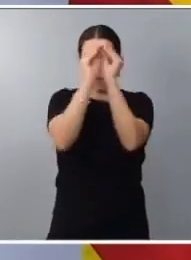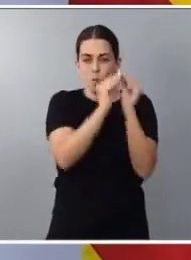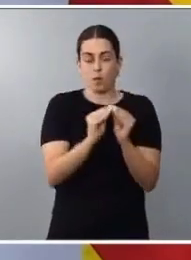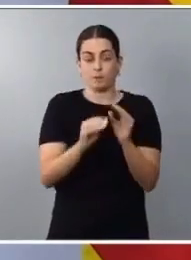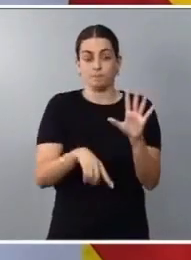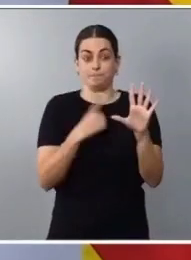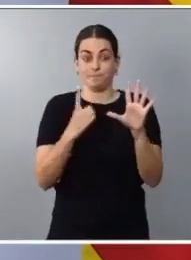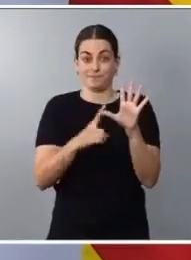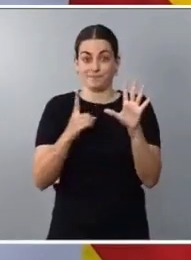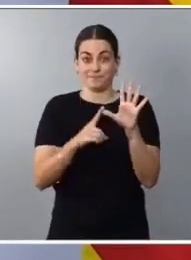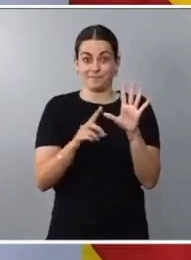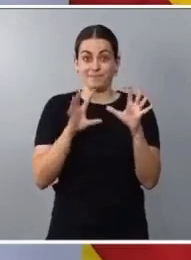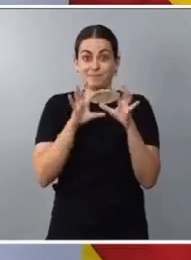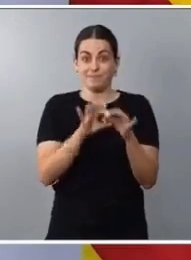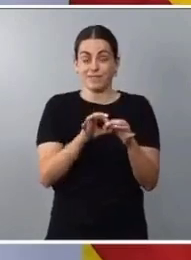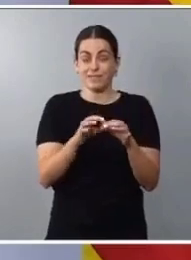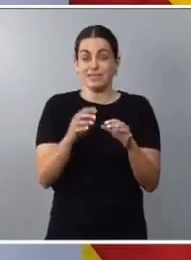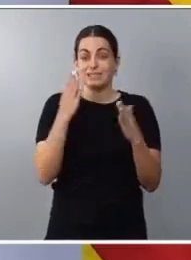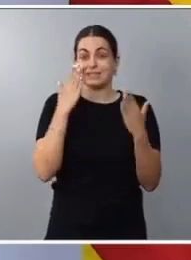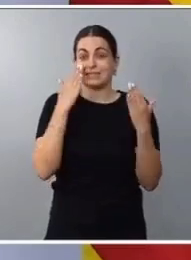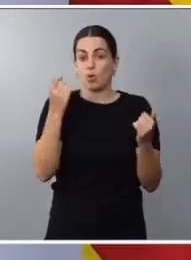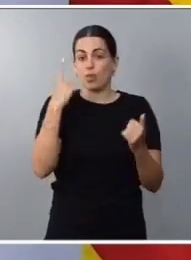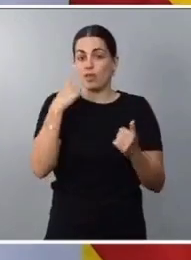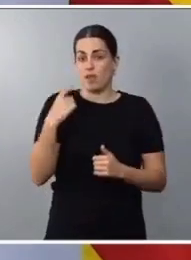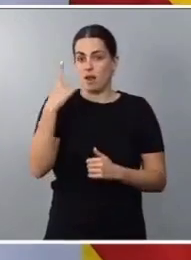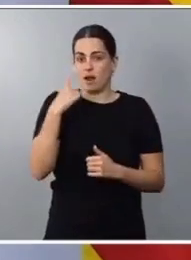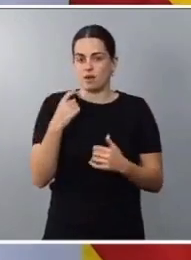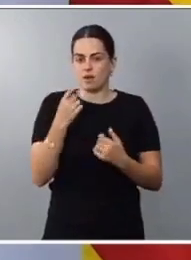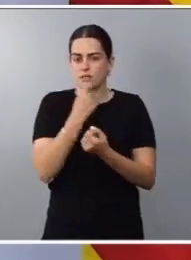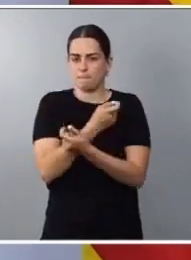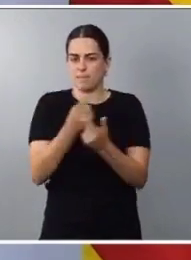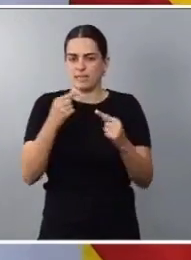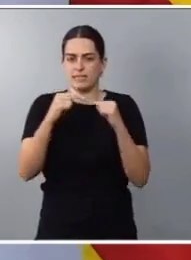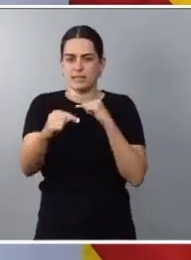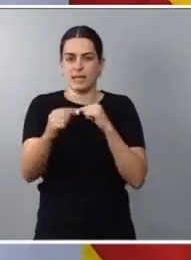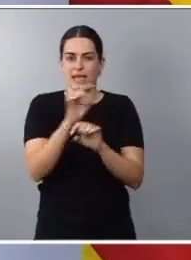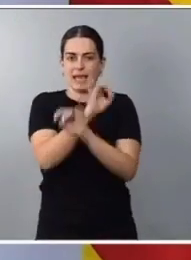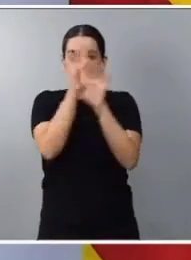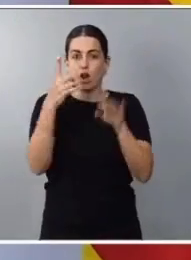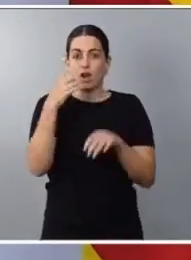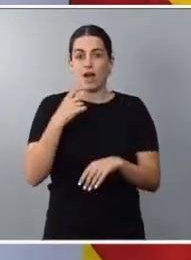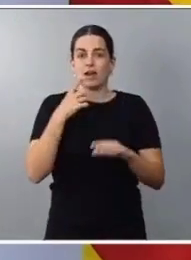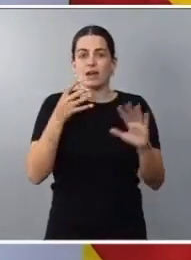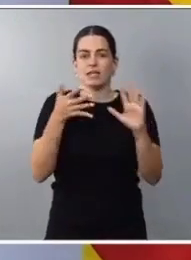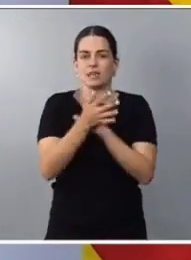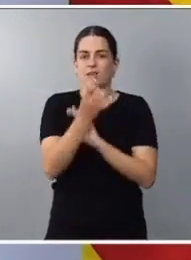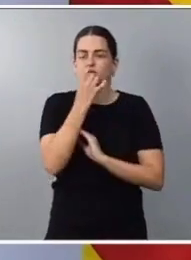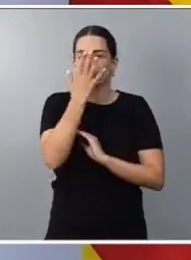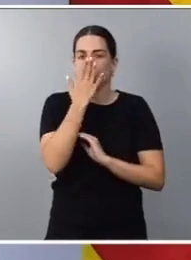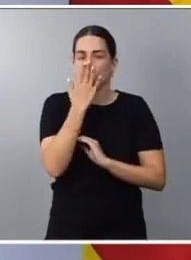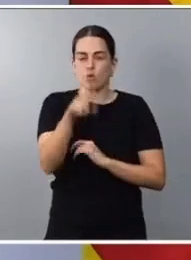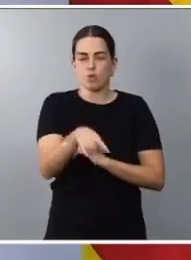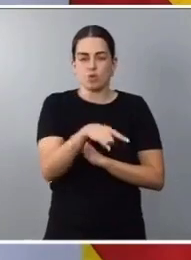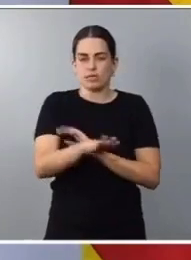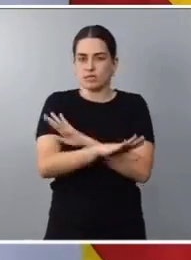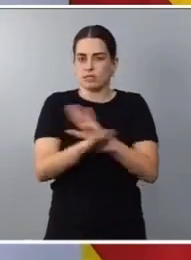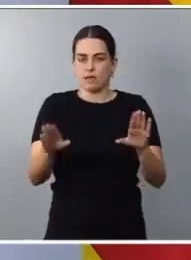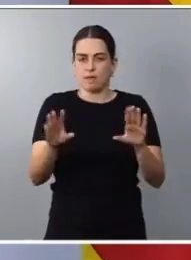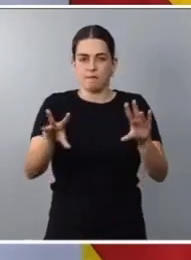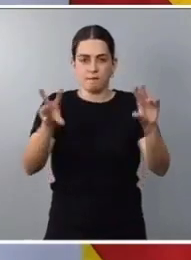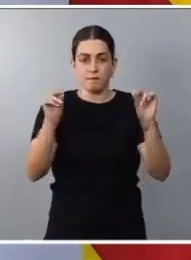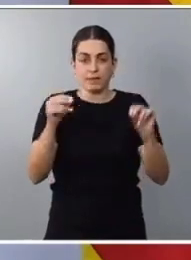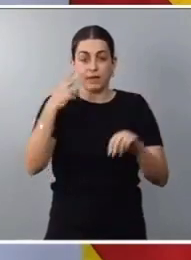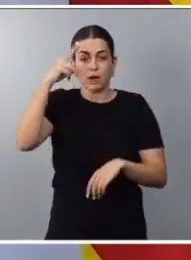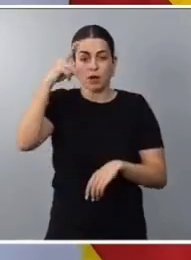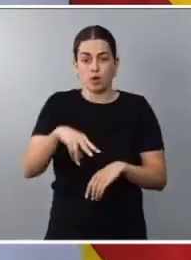salud menstrual, el mensaje es muy claro. La regla va a dejar de ser un tabú. Por primera vez reconocemos desde las